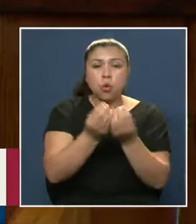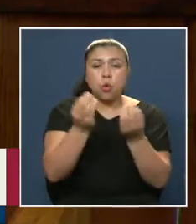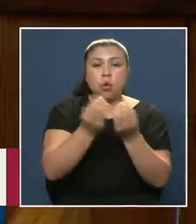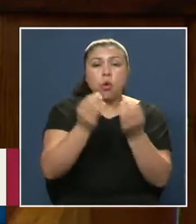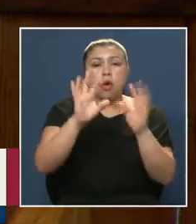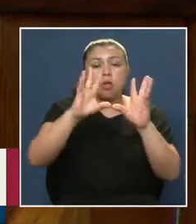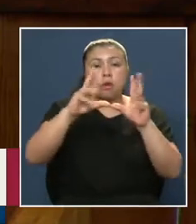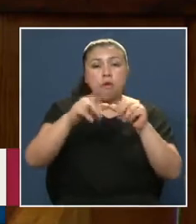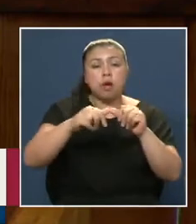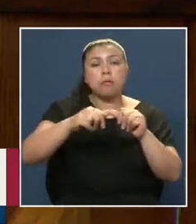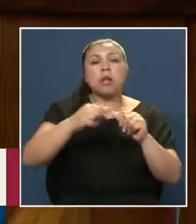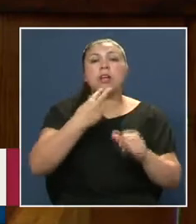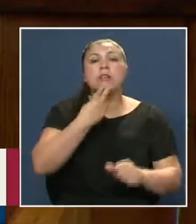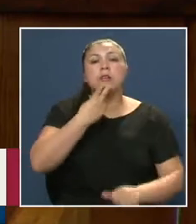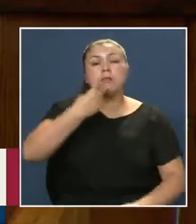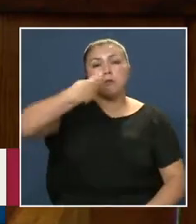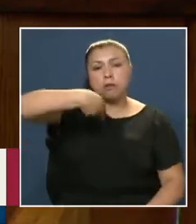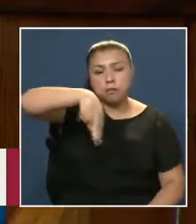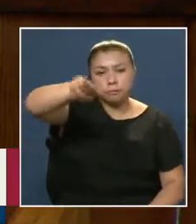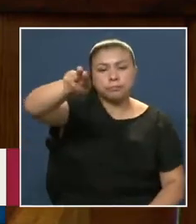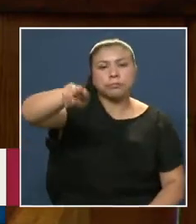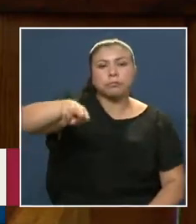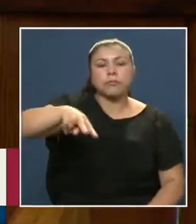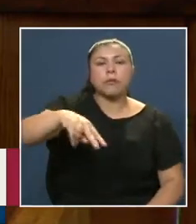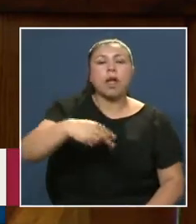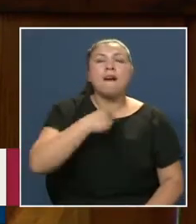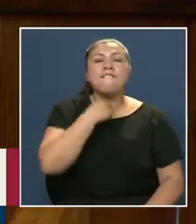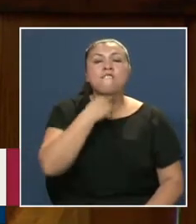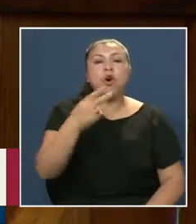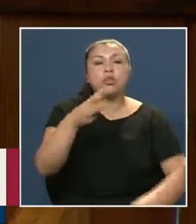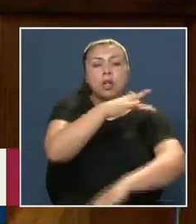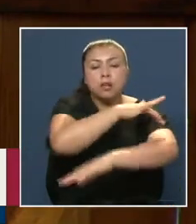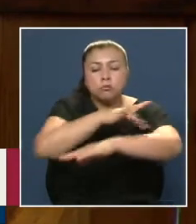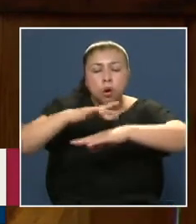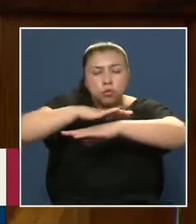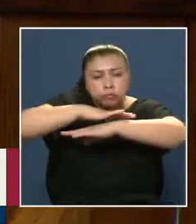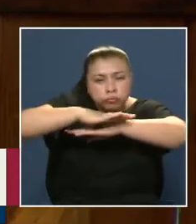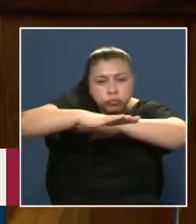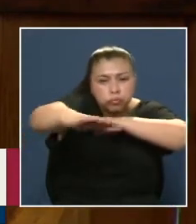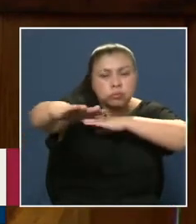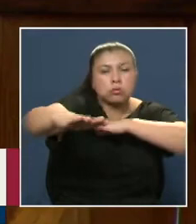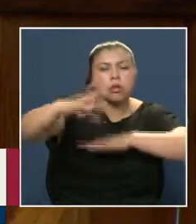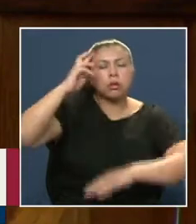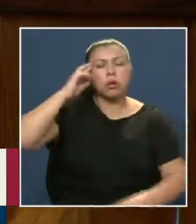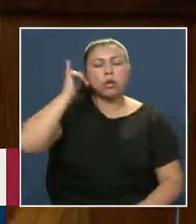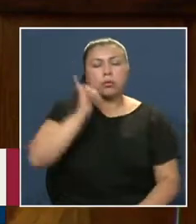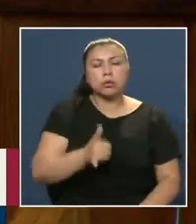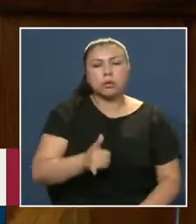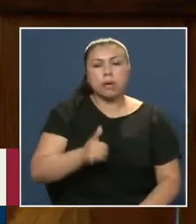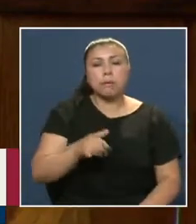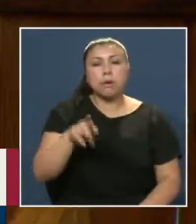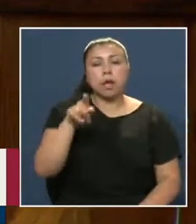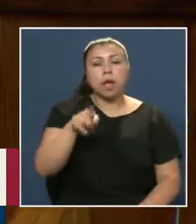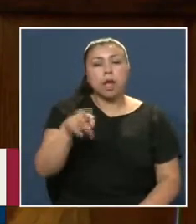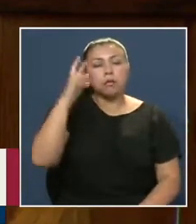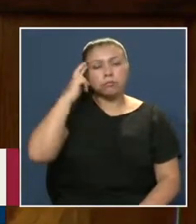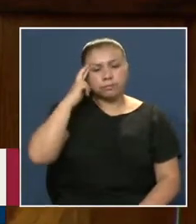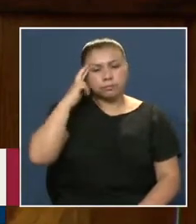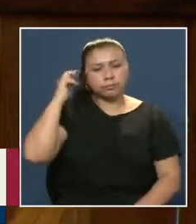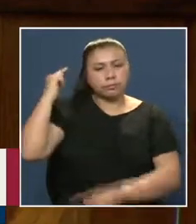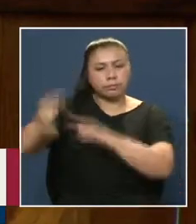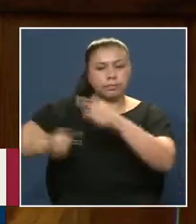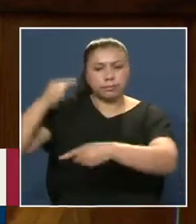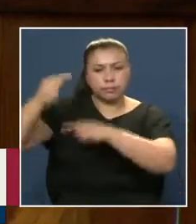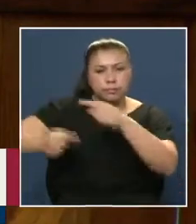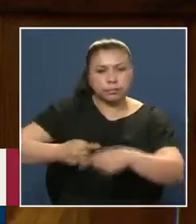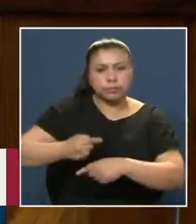Nortinas Los ecos Y voces del desierto Recordarán por siempre Su legado He dicho Presidenta